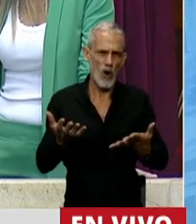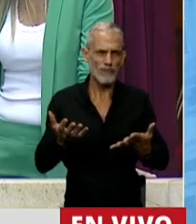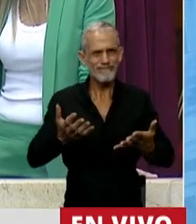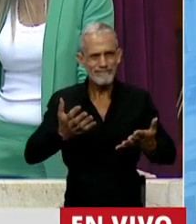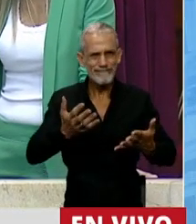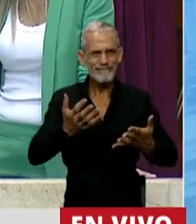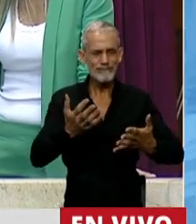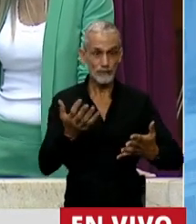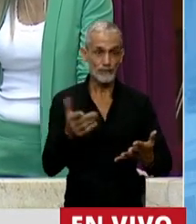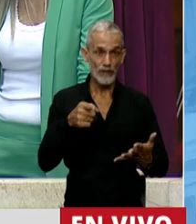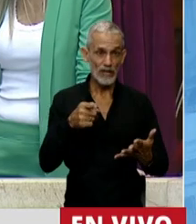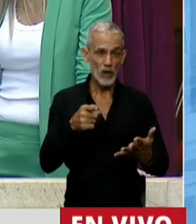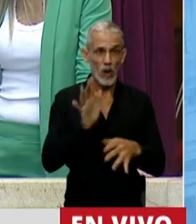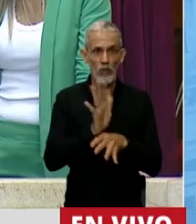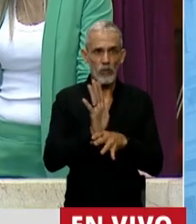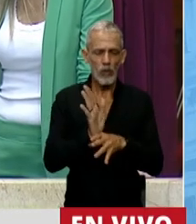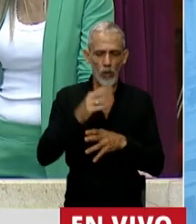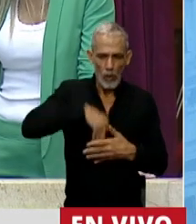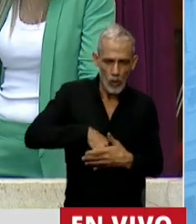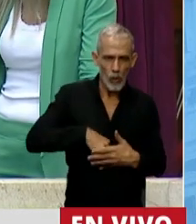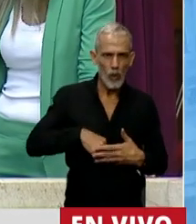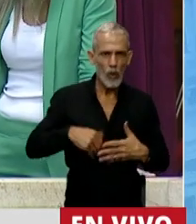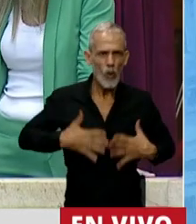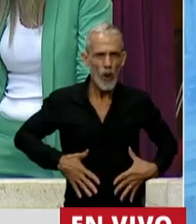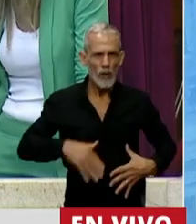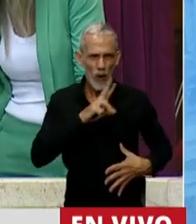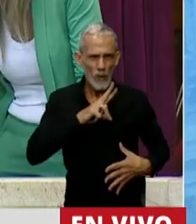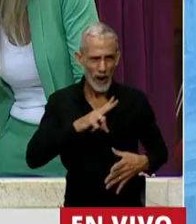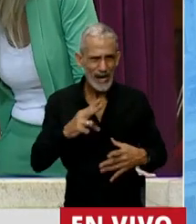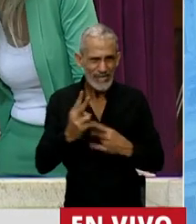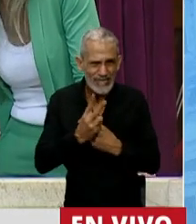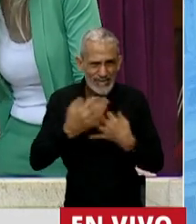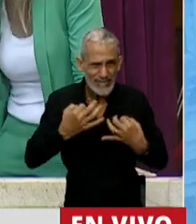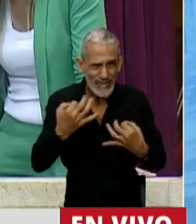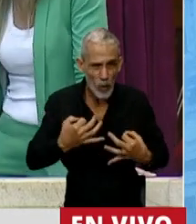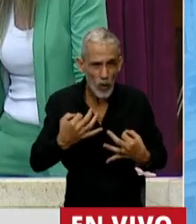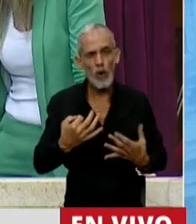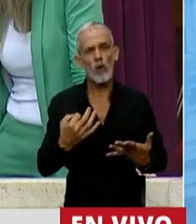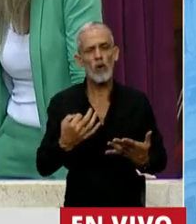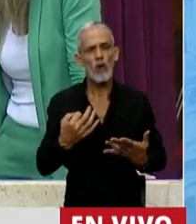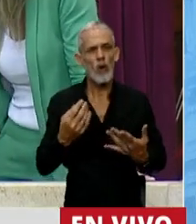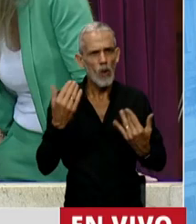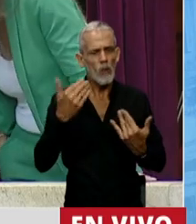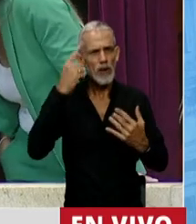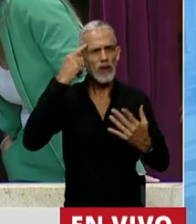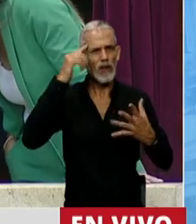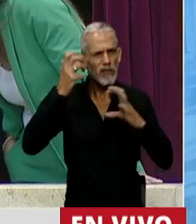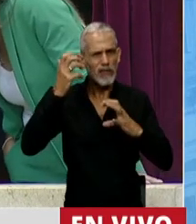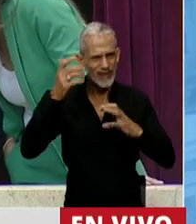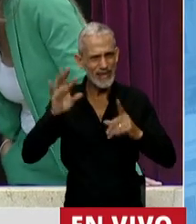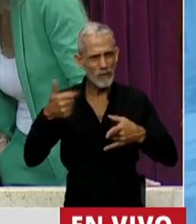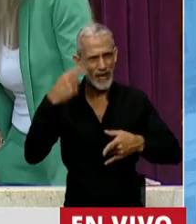cuando es una invasión al cuerpo de una mujer, eso nunca es seguro, y encima con consecuencias psicológicas.